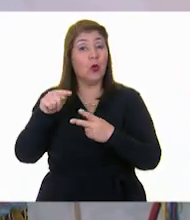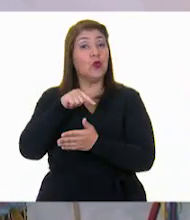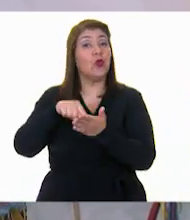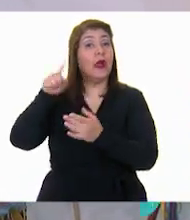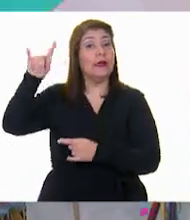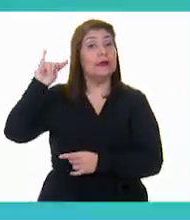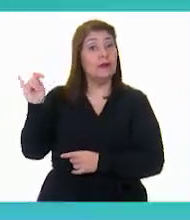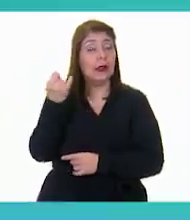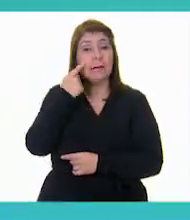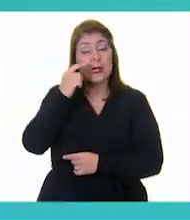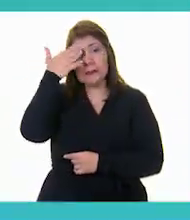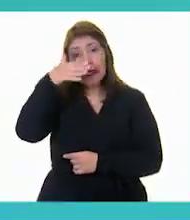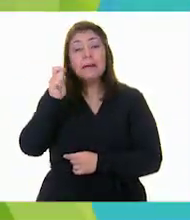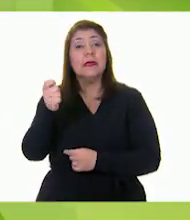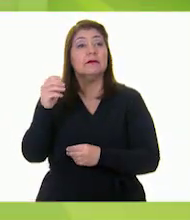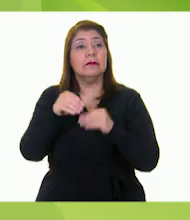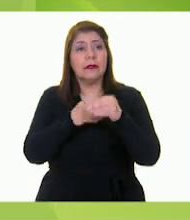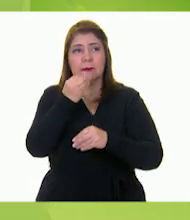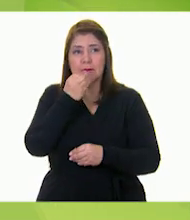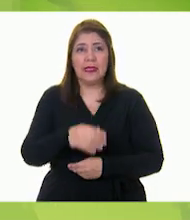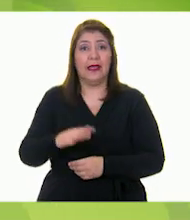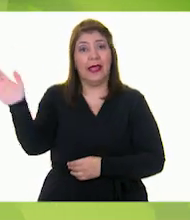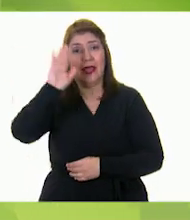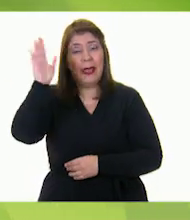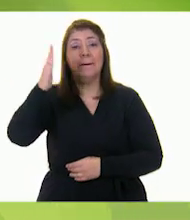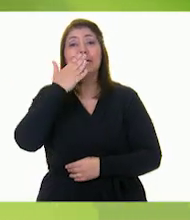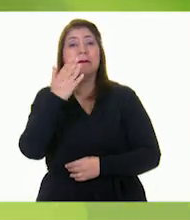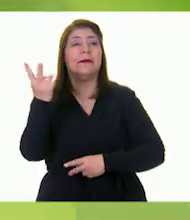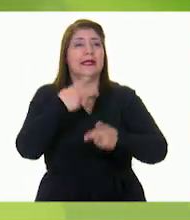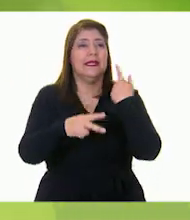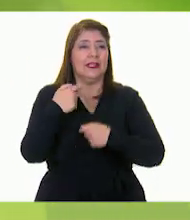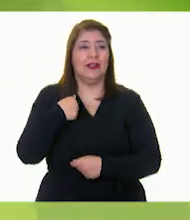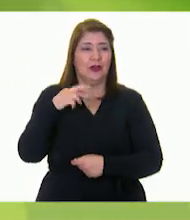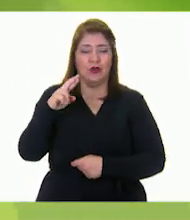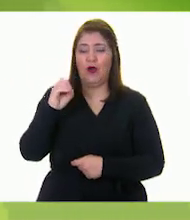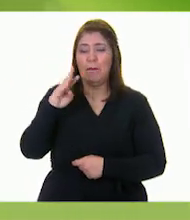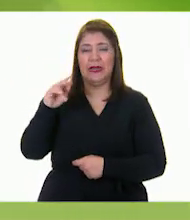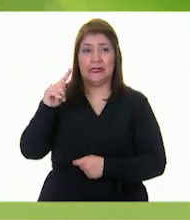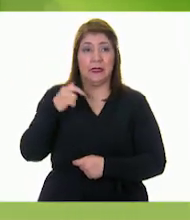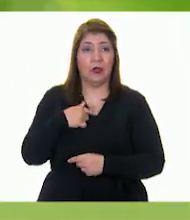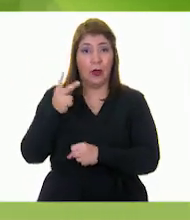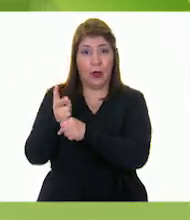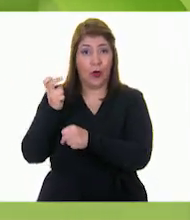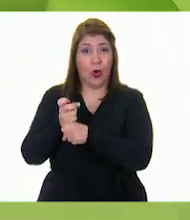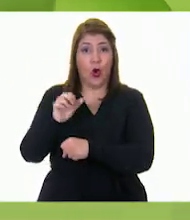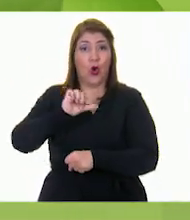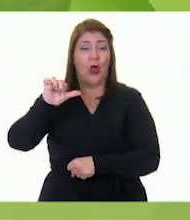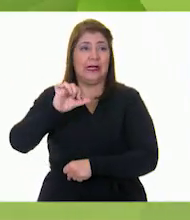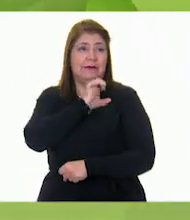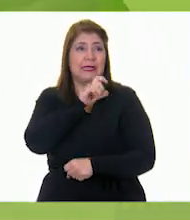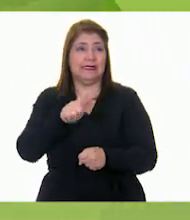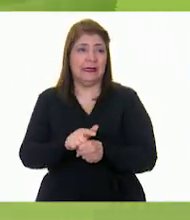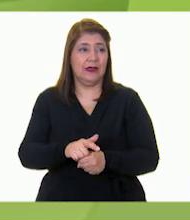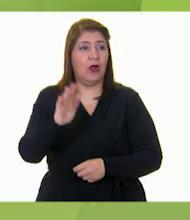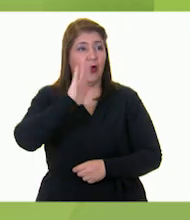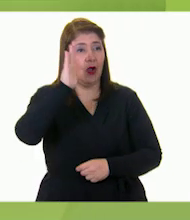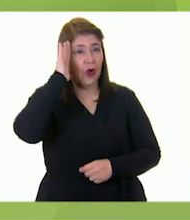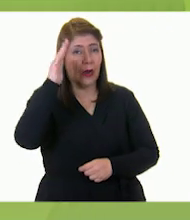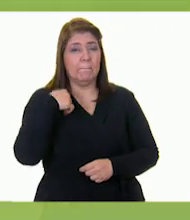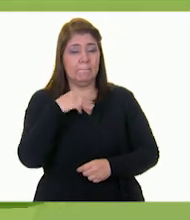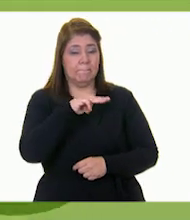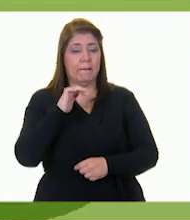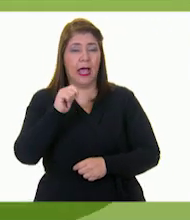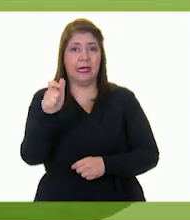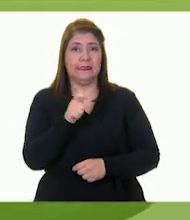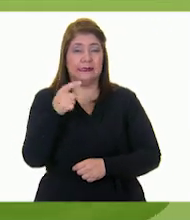estas recetas. ¡Bienvenidos a la cocina de Roberta! Hoy tengo un invitado muy especial. Hola, soy Max.